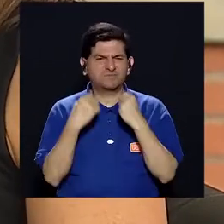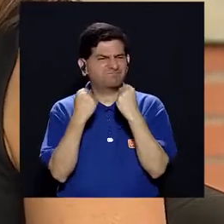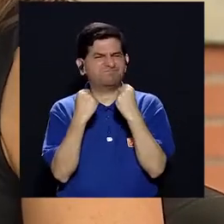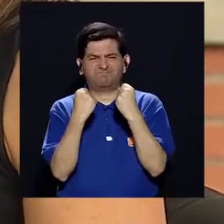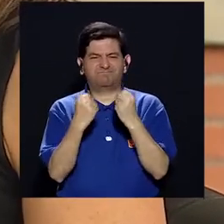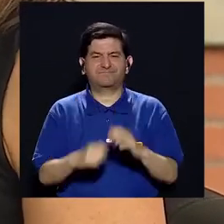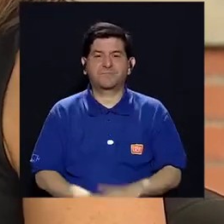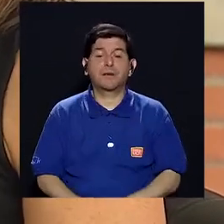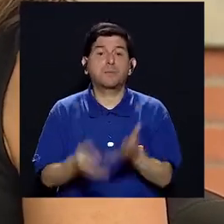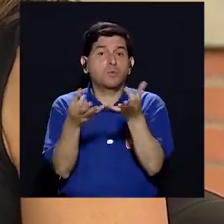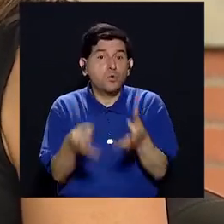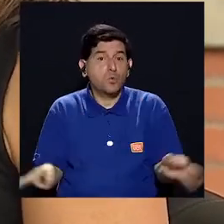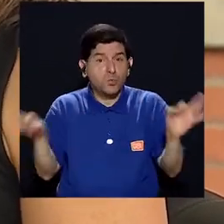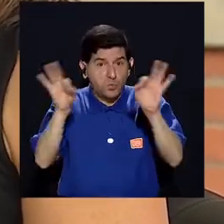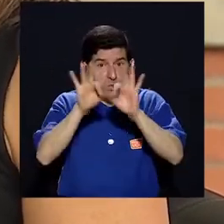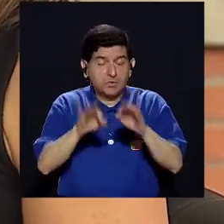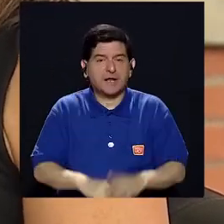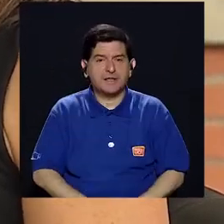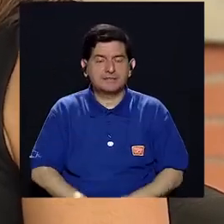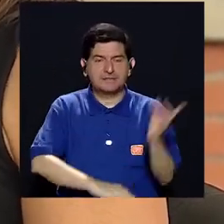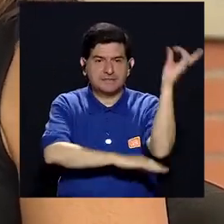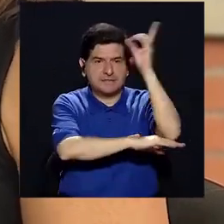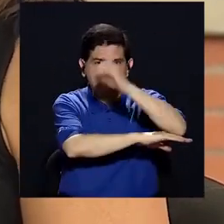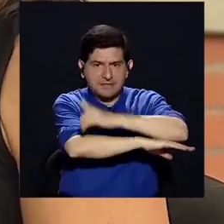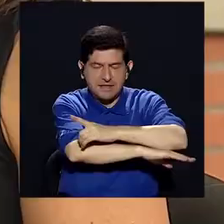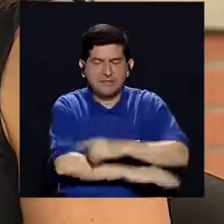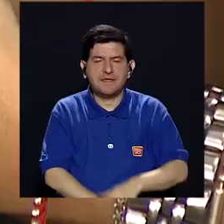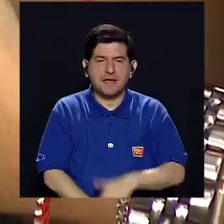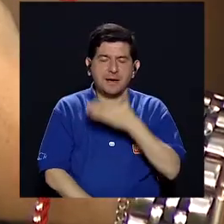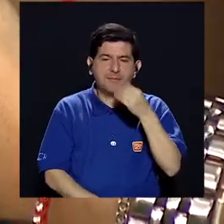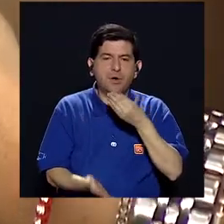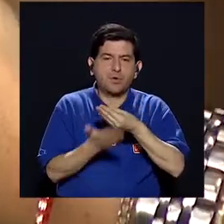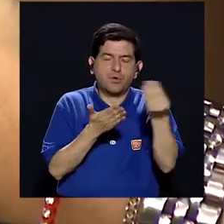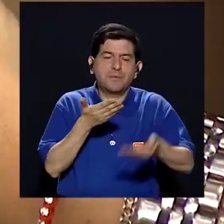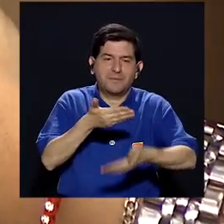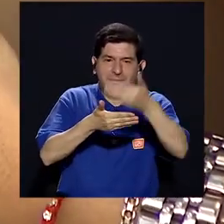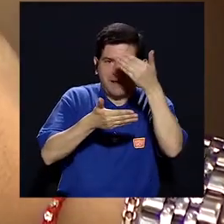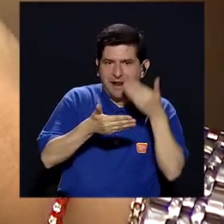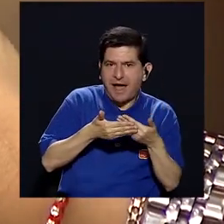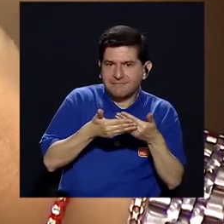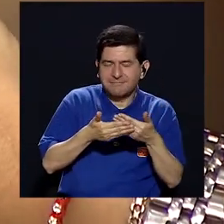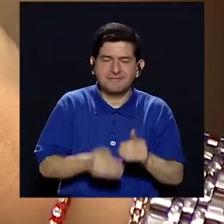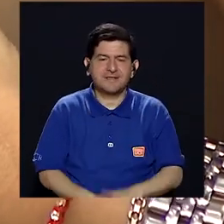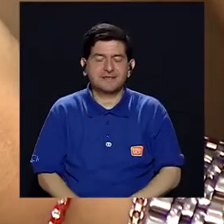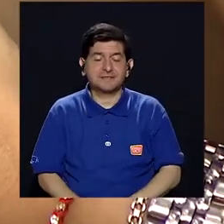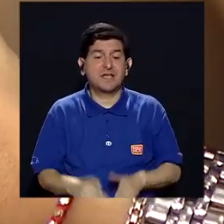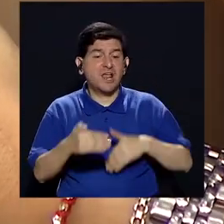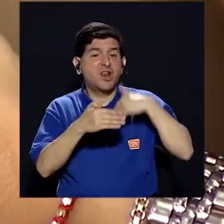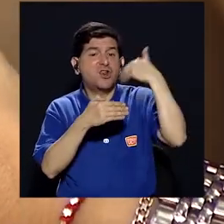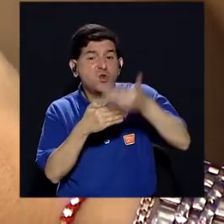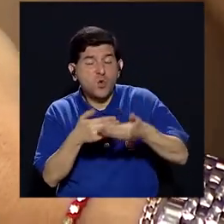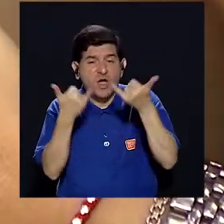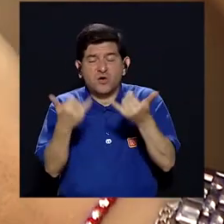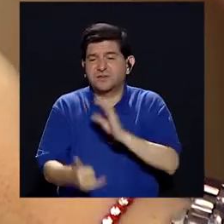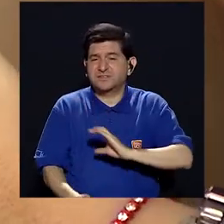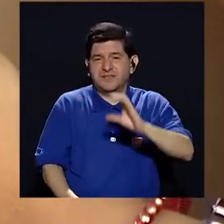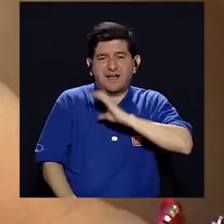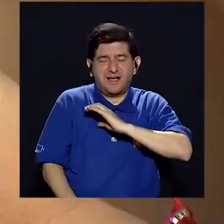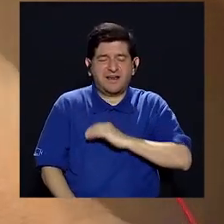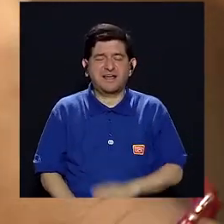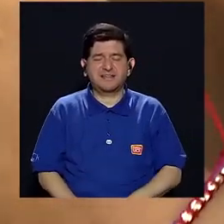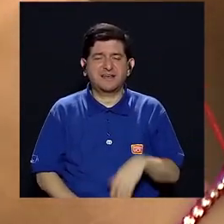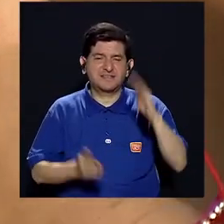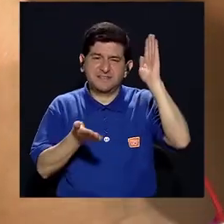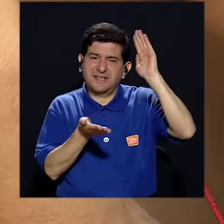ya no va a ser tan intenso. Entonces, es importante que tal vez de la fecha de mejor consumir antes de... Este, después de esa fecha, pues va a perder